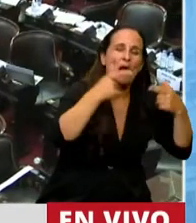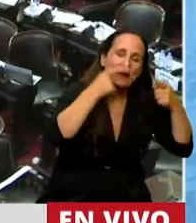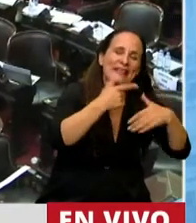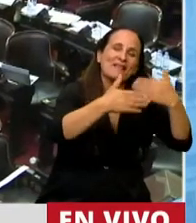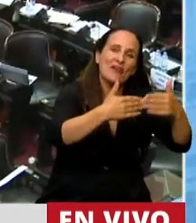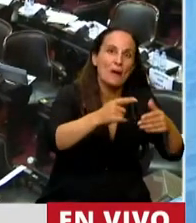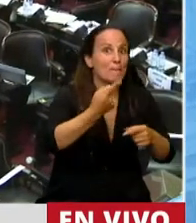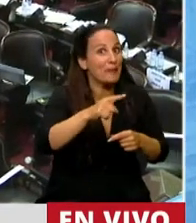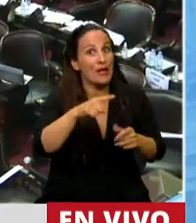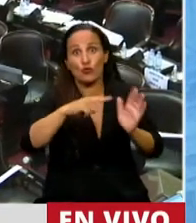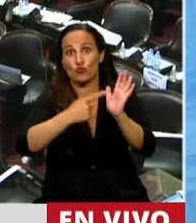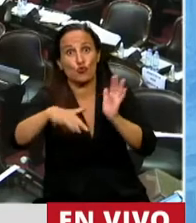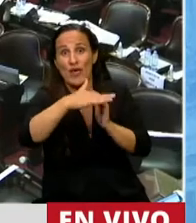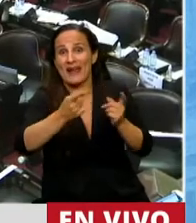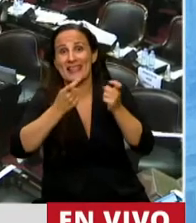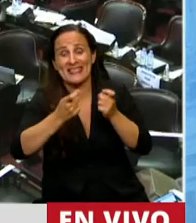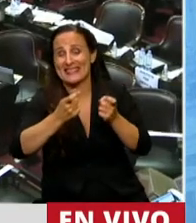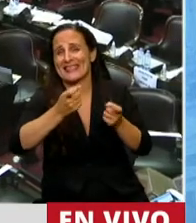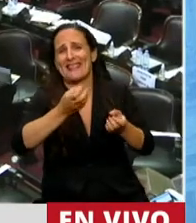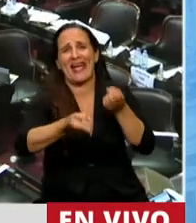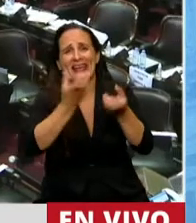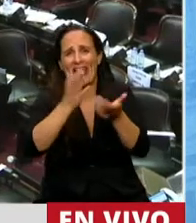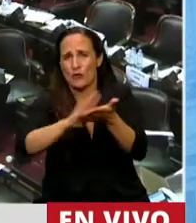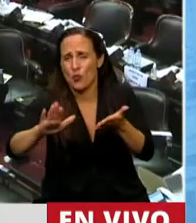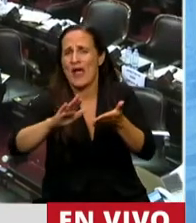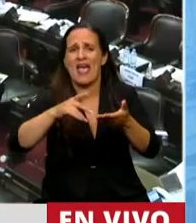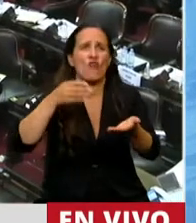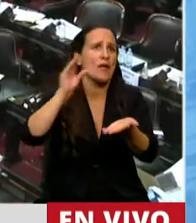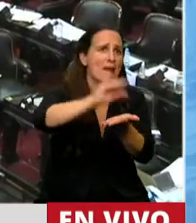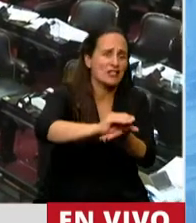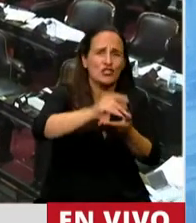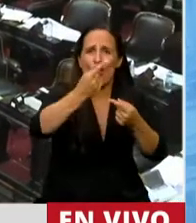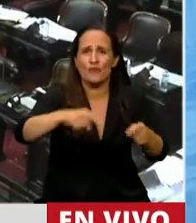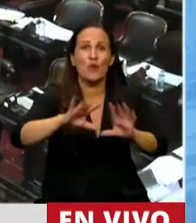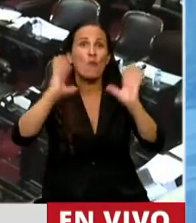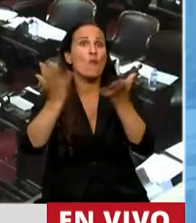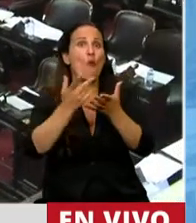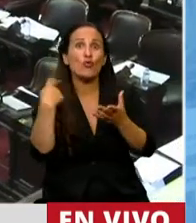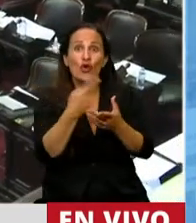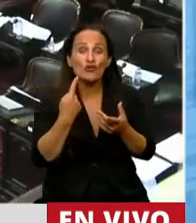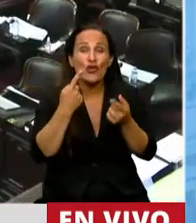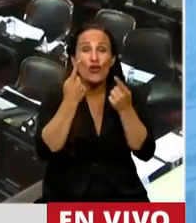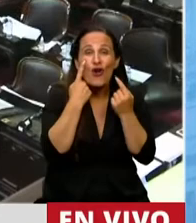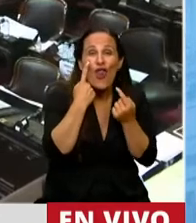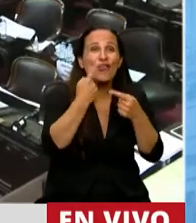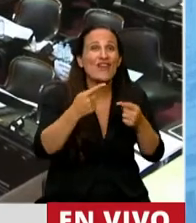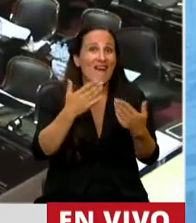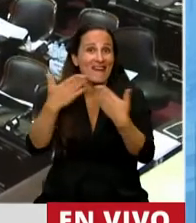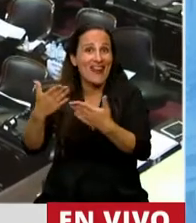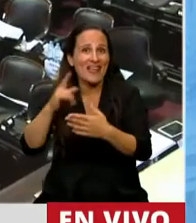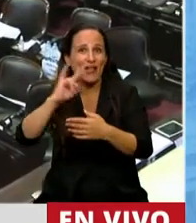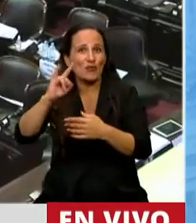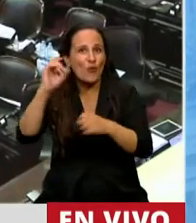etc., precisan transformación, inversión, creatividad. El mundo que conocemos, el mundo que disfrutamos, es el mundo que nos hacen los ingenieros.